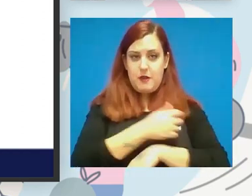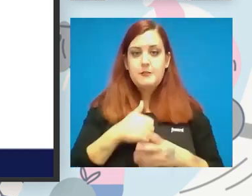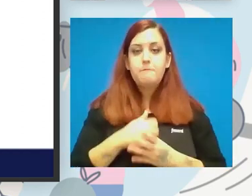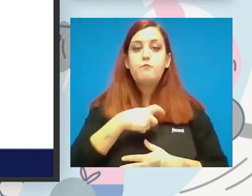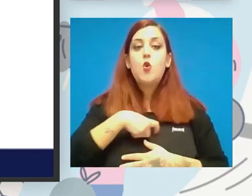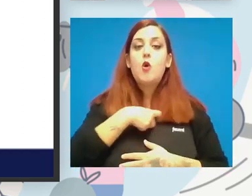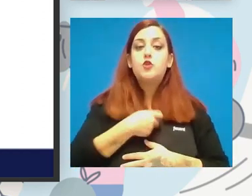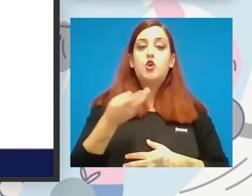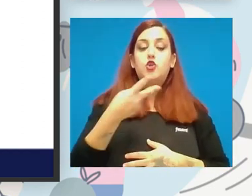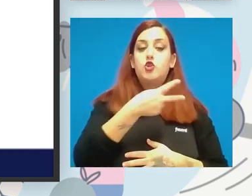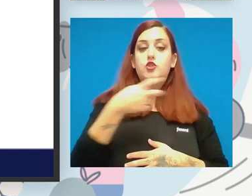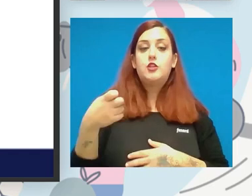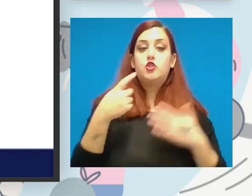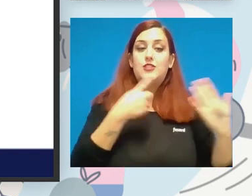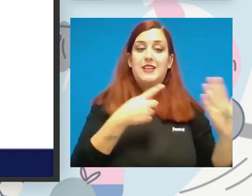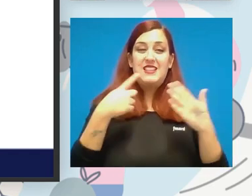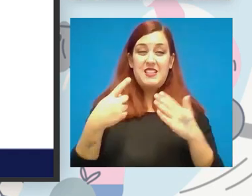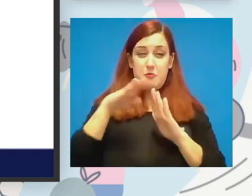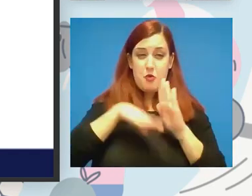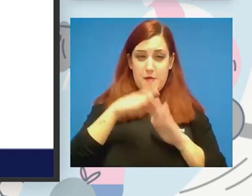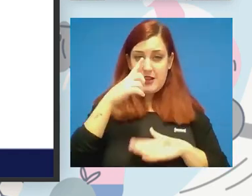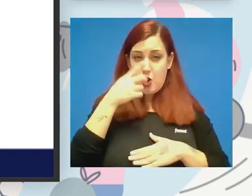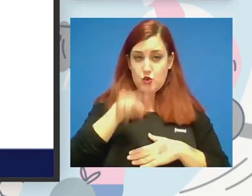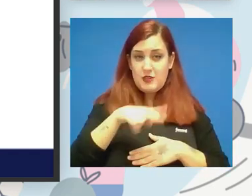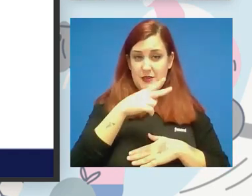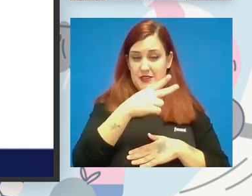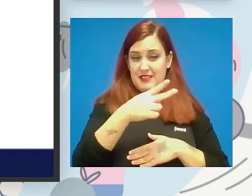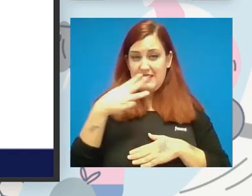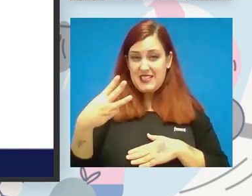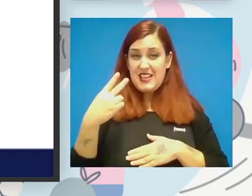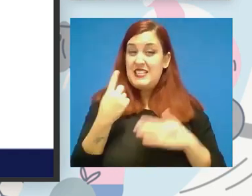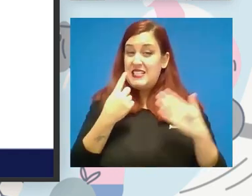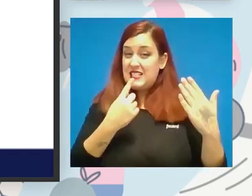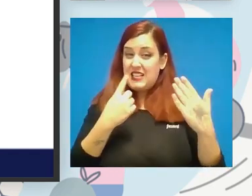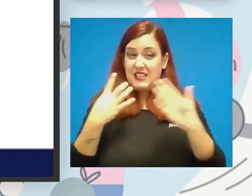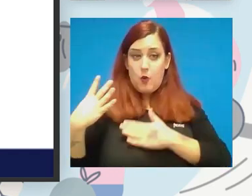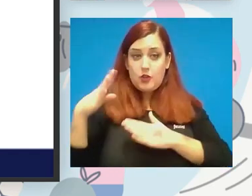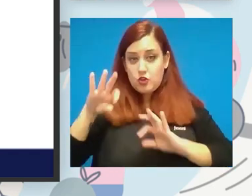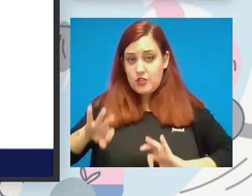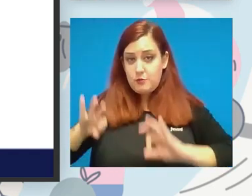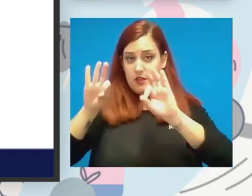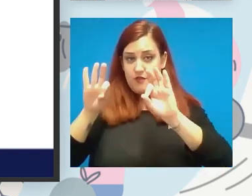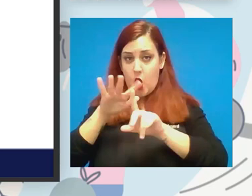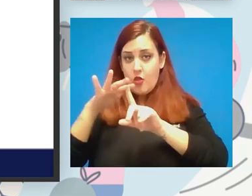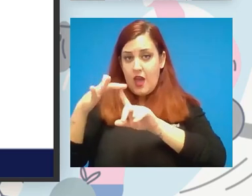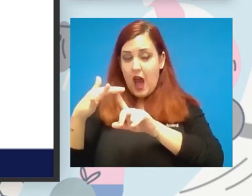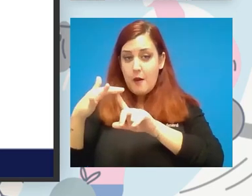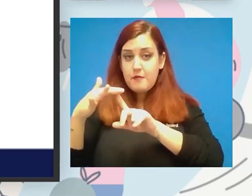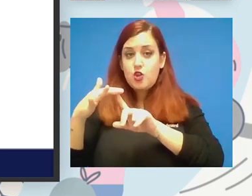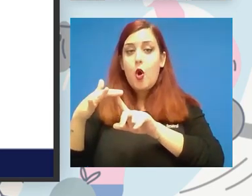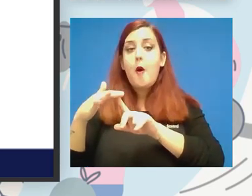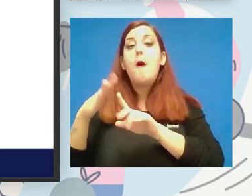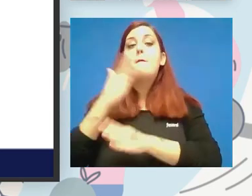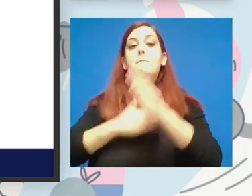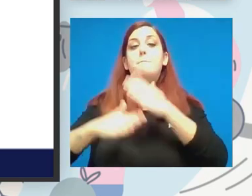programas que hay para el 2023 64 son específicos del ámbito paralímpico del Team España Paralímpico Team